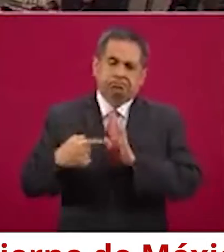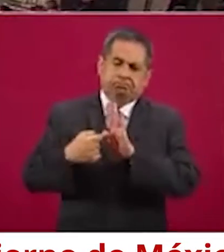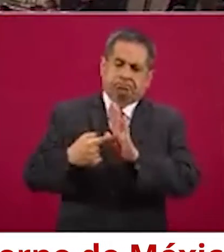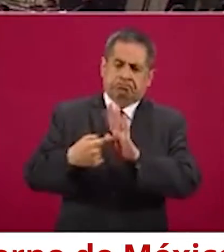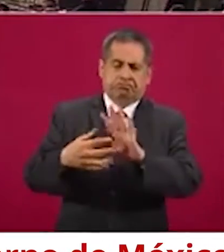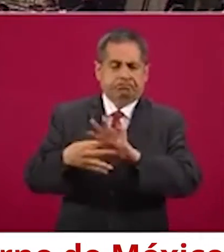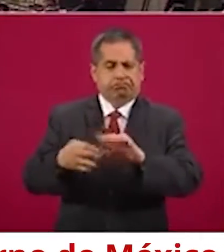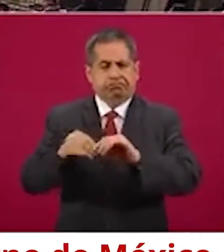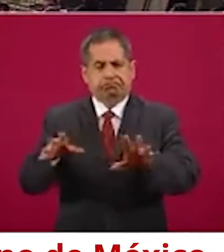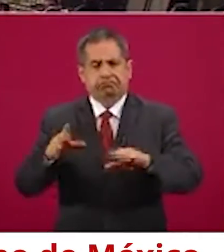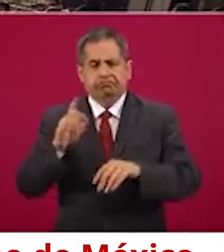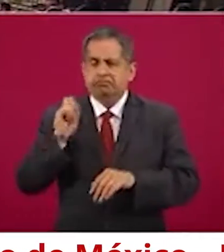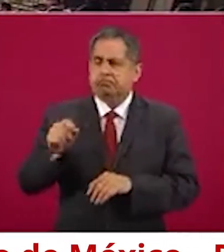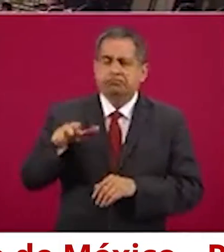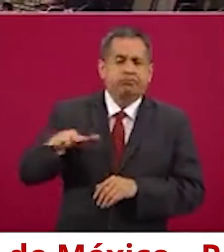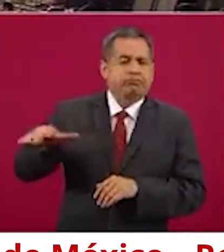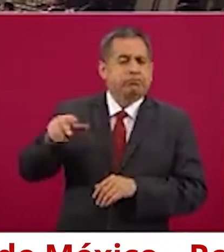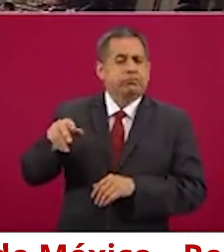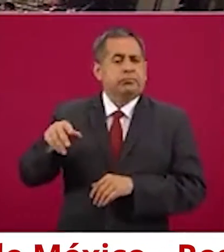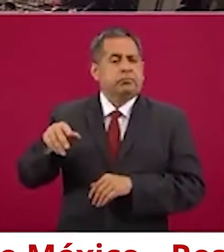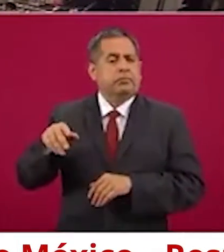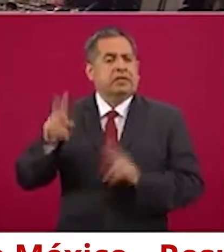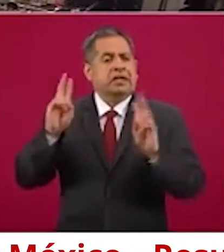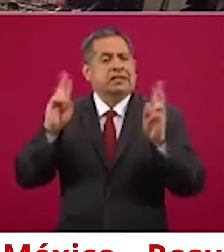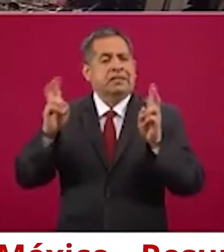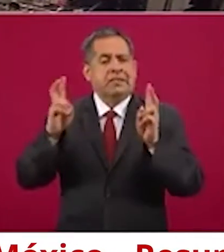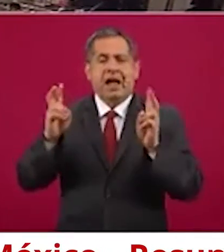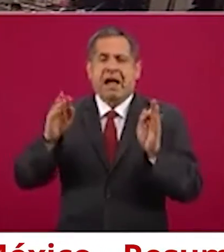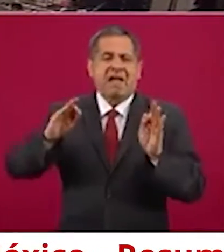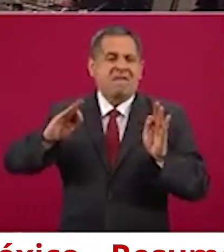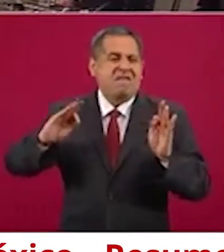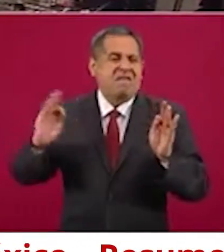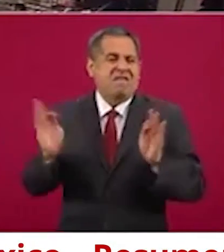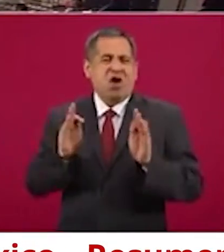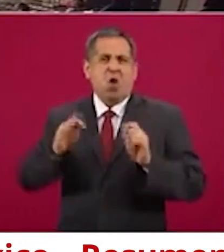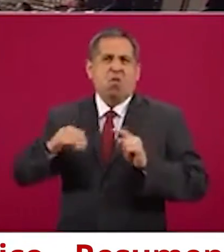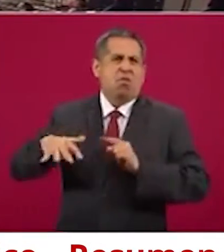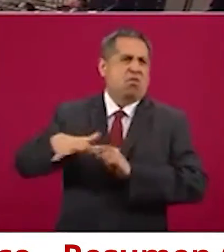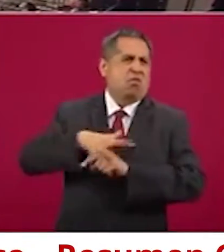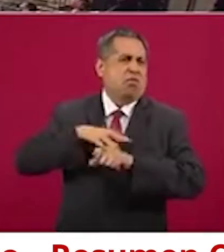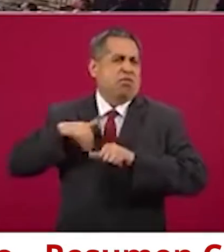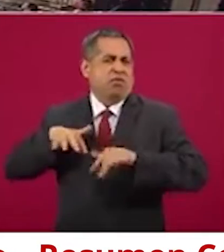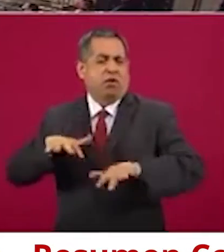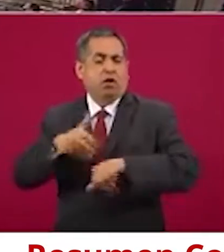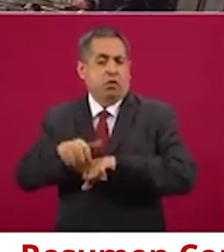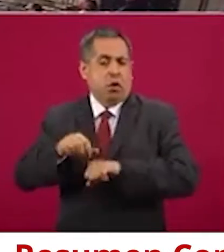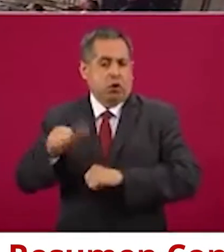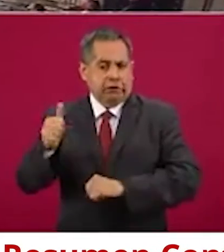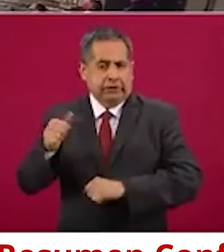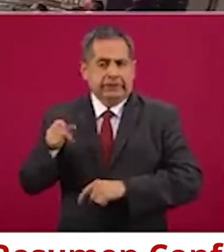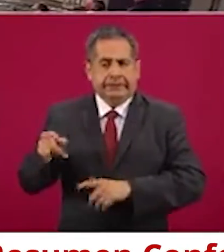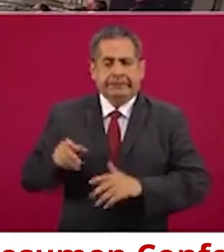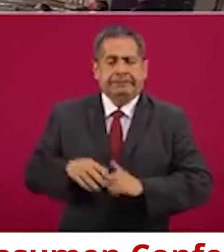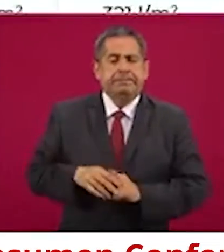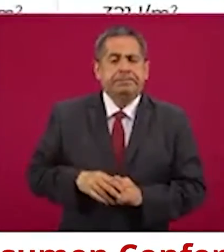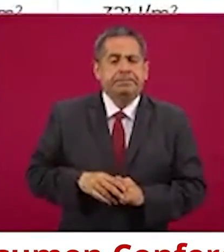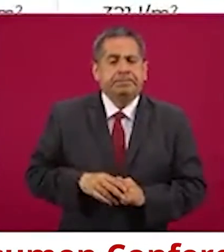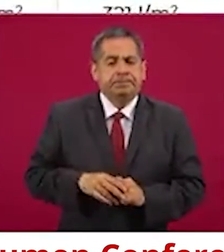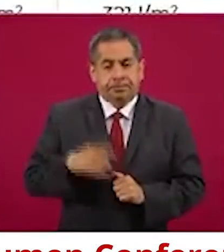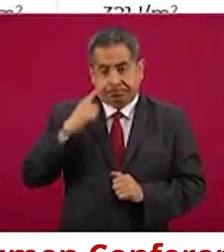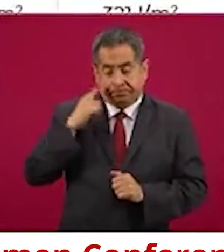sobre el Frente Frío número 11. En este mapa que nos proporcionó Conagua, podemos